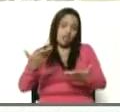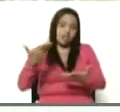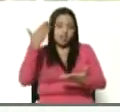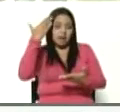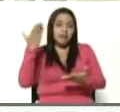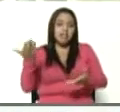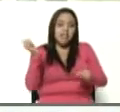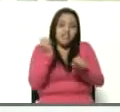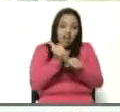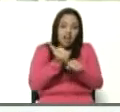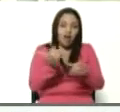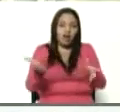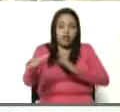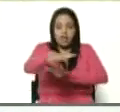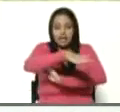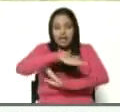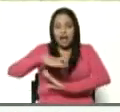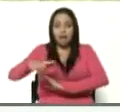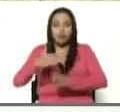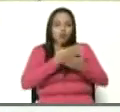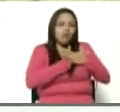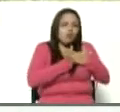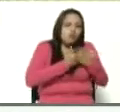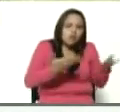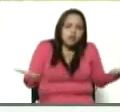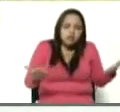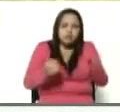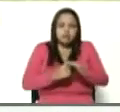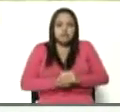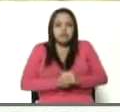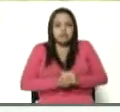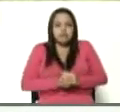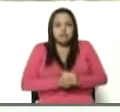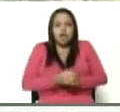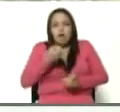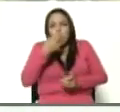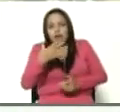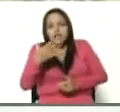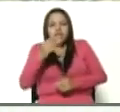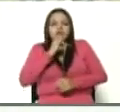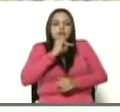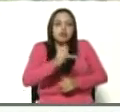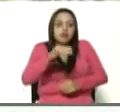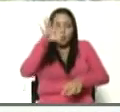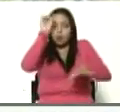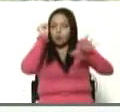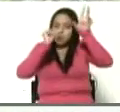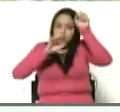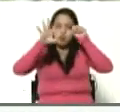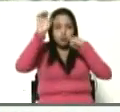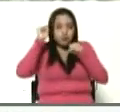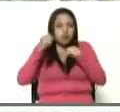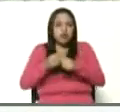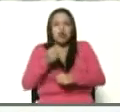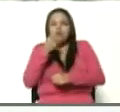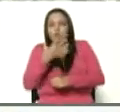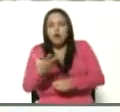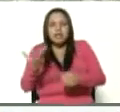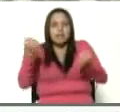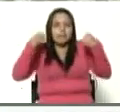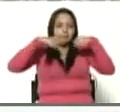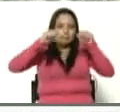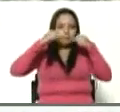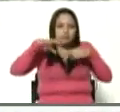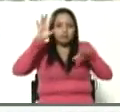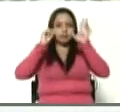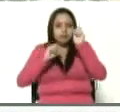trabajadores del campo, con vocación, con buena información, con buena preparación,